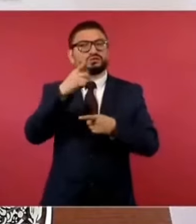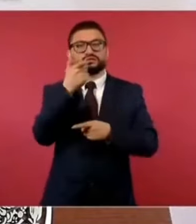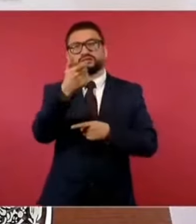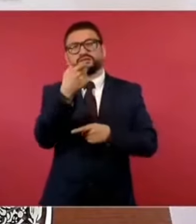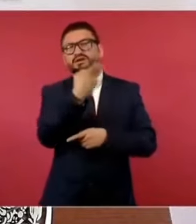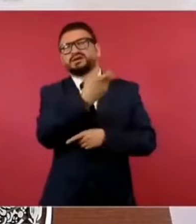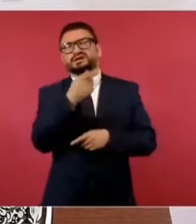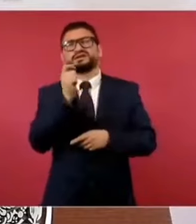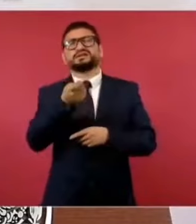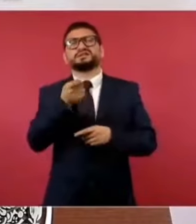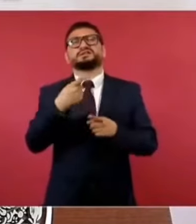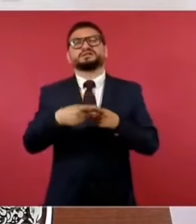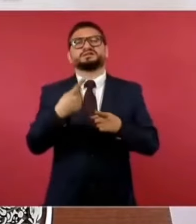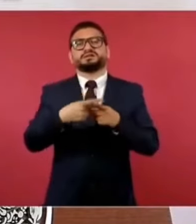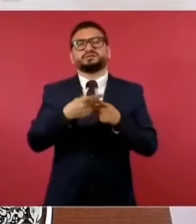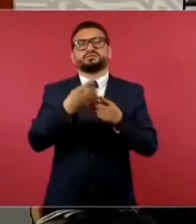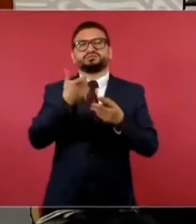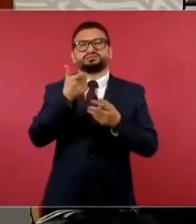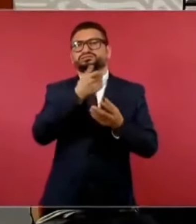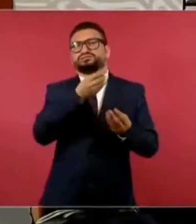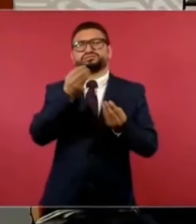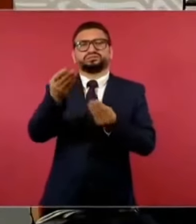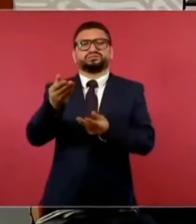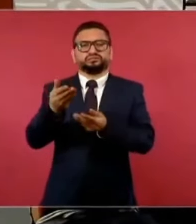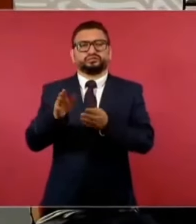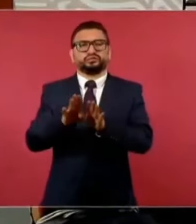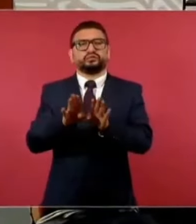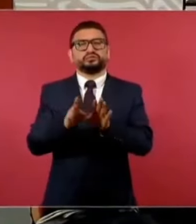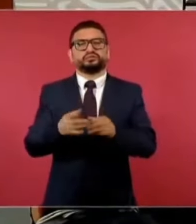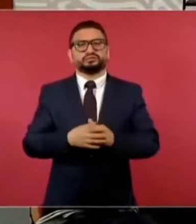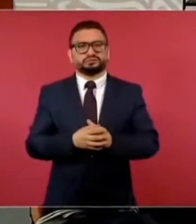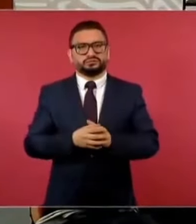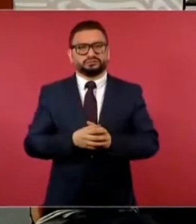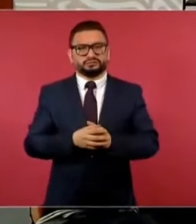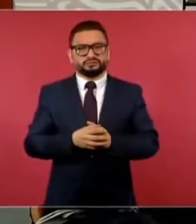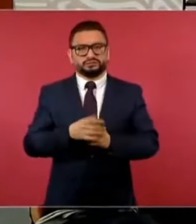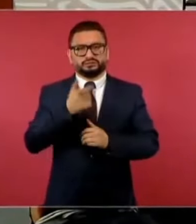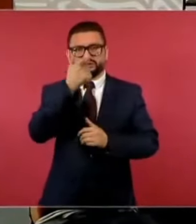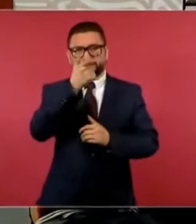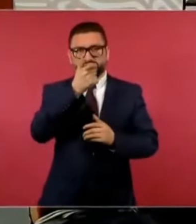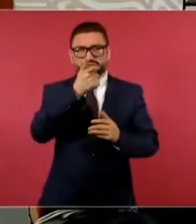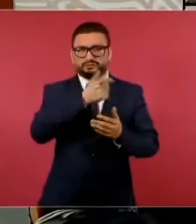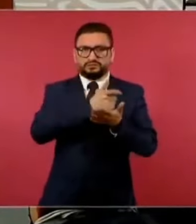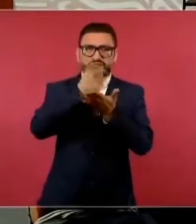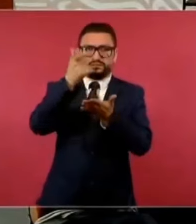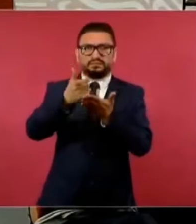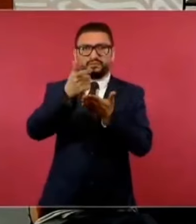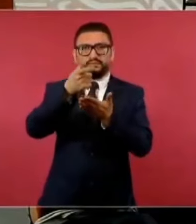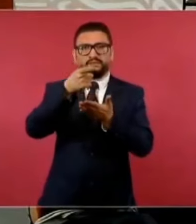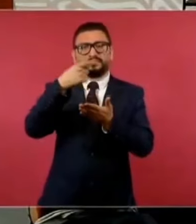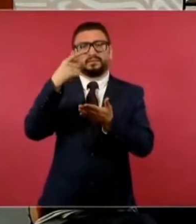dinero que llega allá con el fin de volver aquí